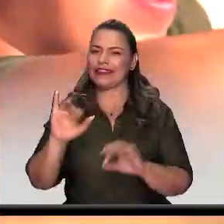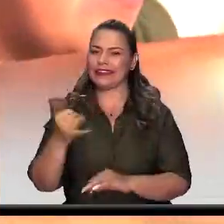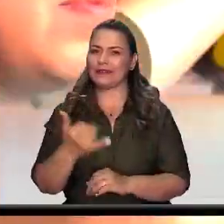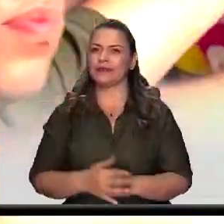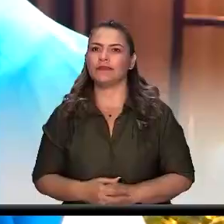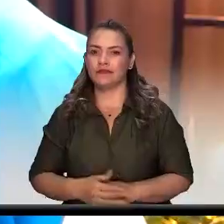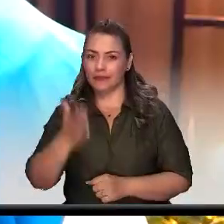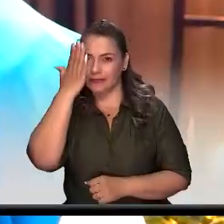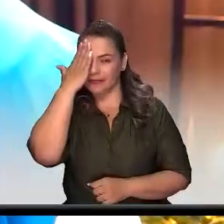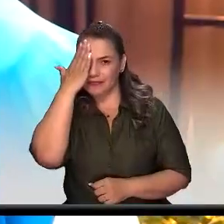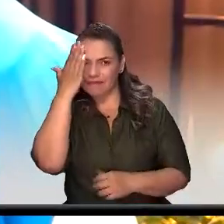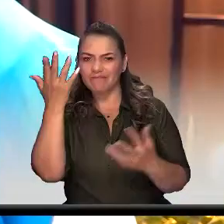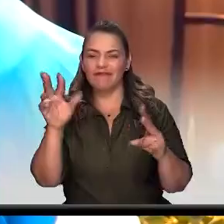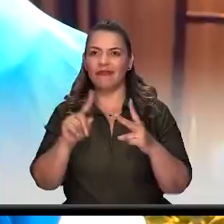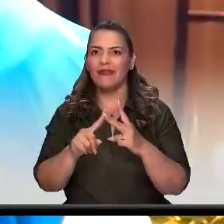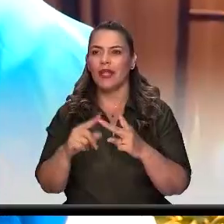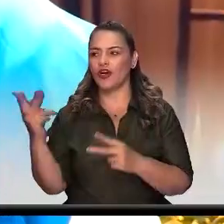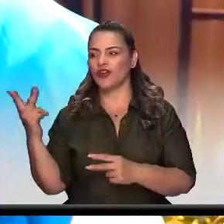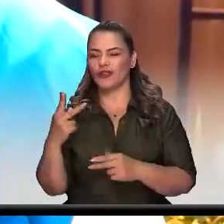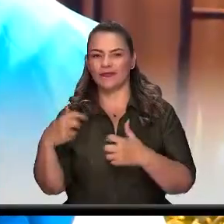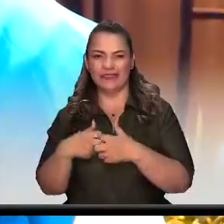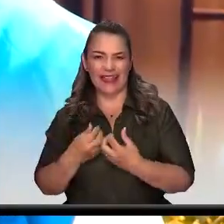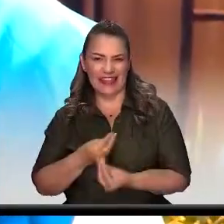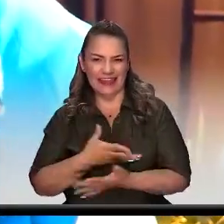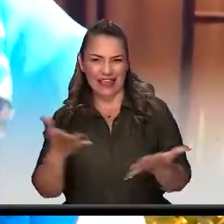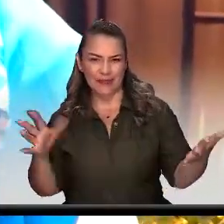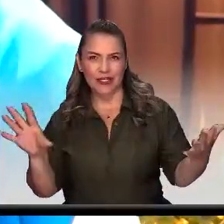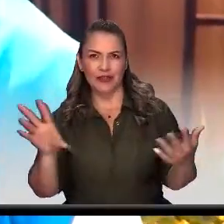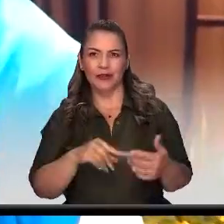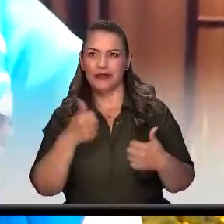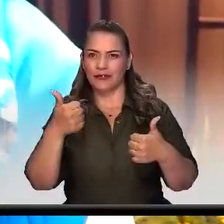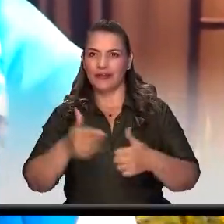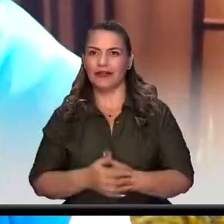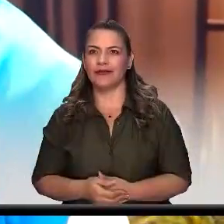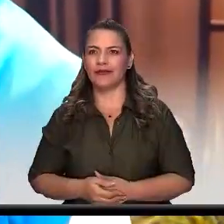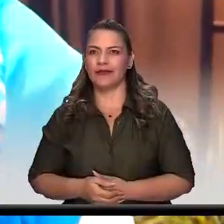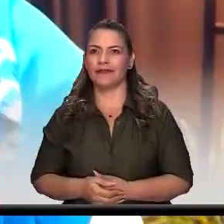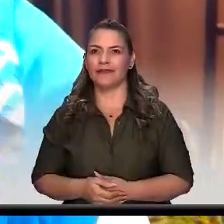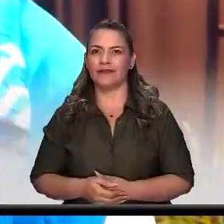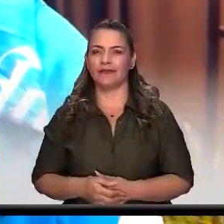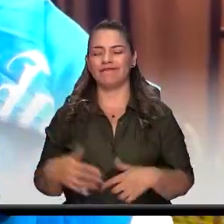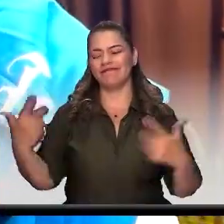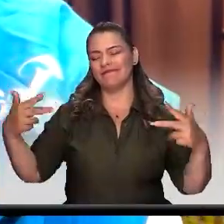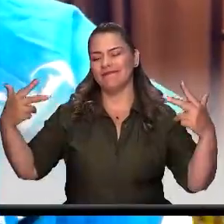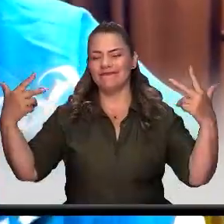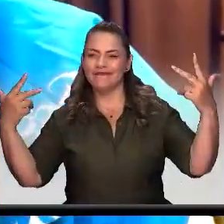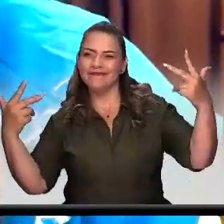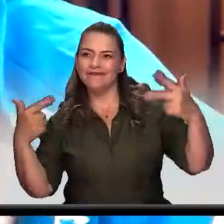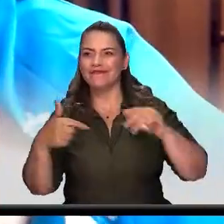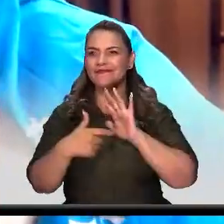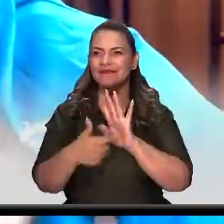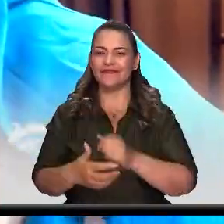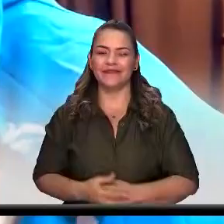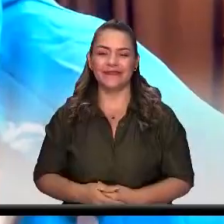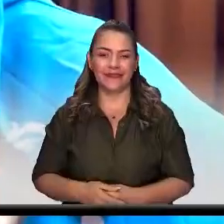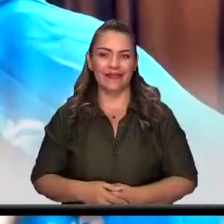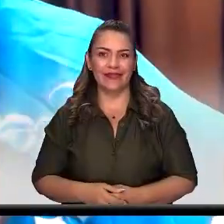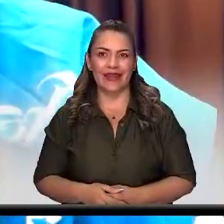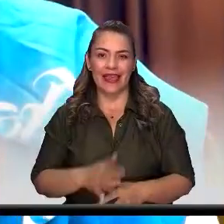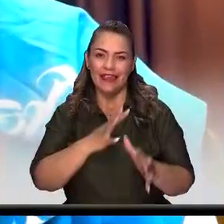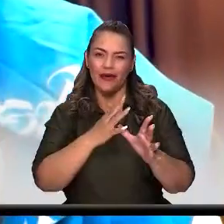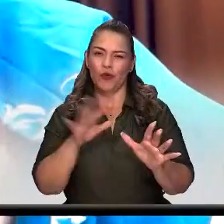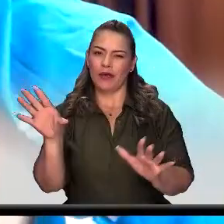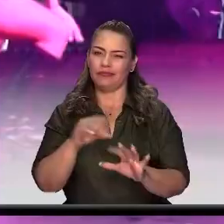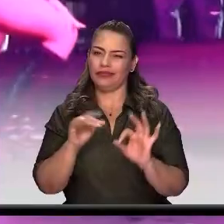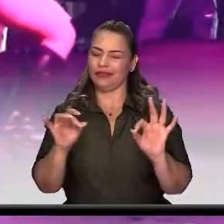mejores energías de parte de Yandar y Justin, la buena. Hey, te pintaron pajaritos en el aire. ya saben, Itagüí, no hay nada como Itagüí, Yandar y Justin